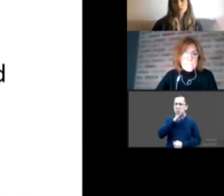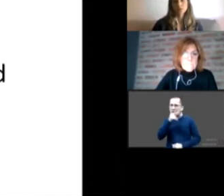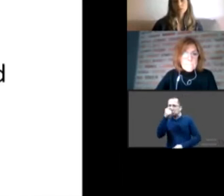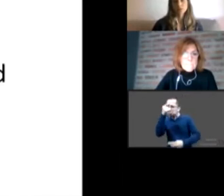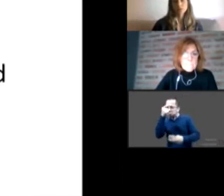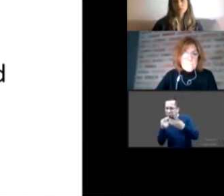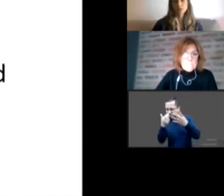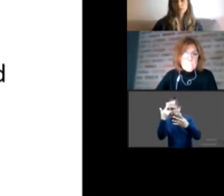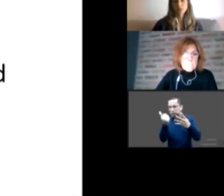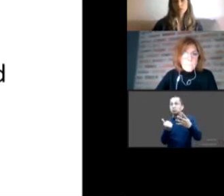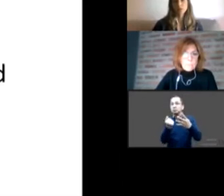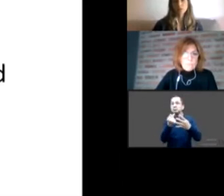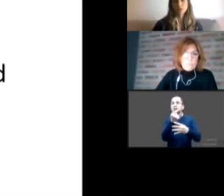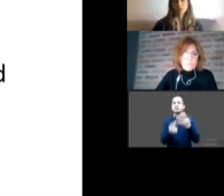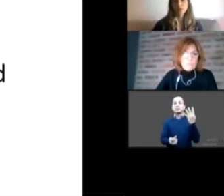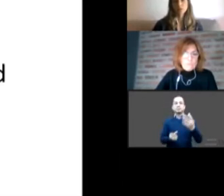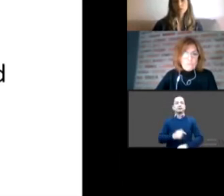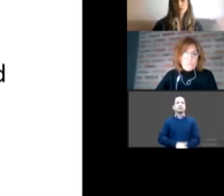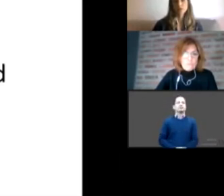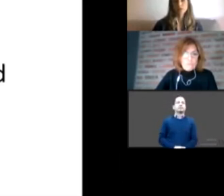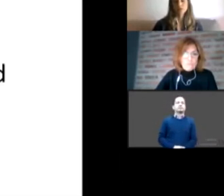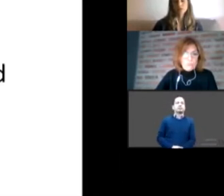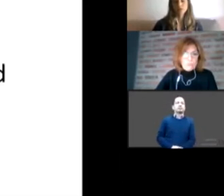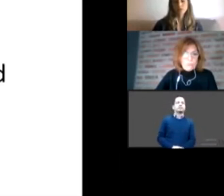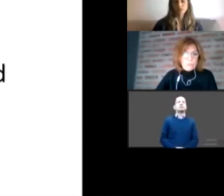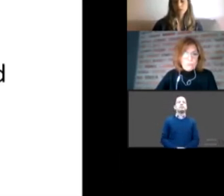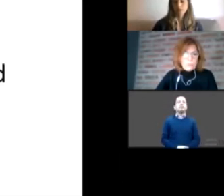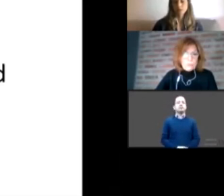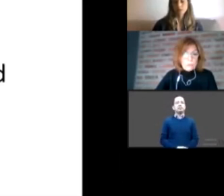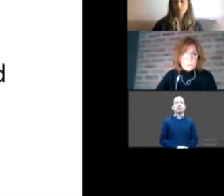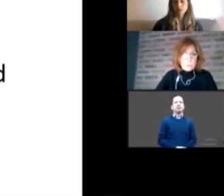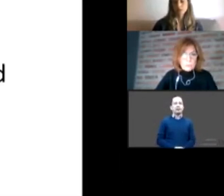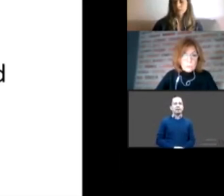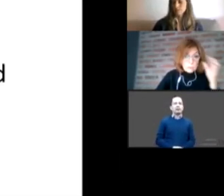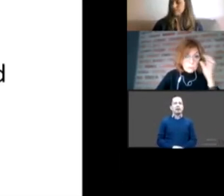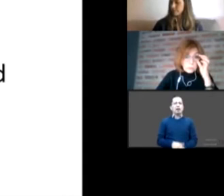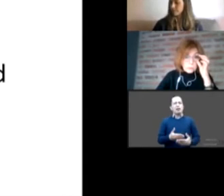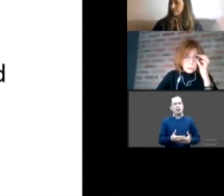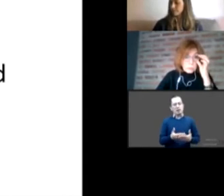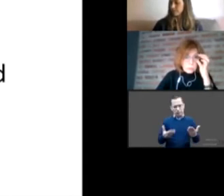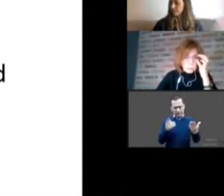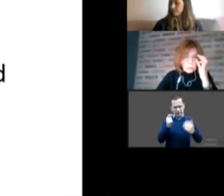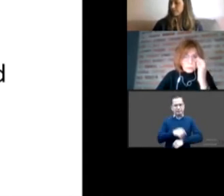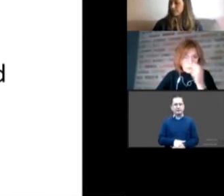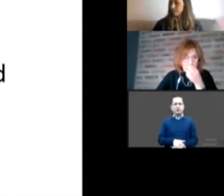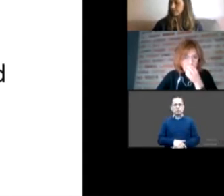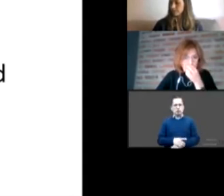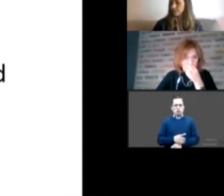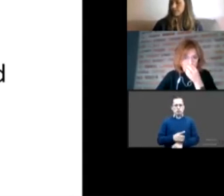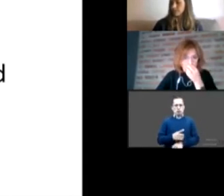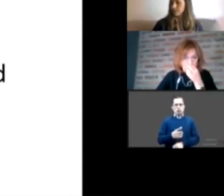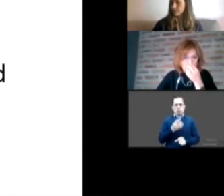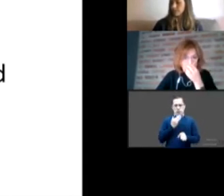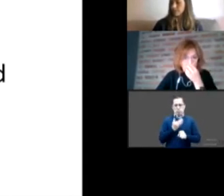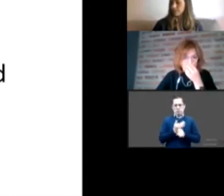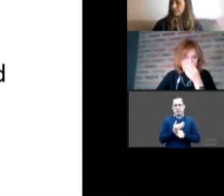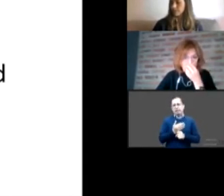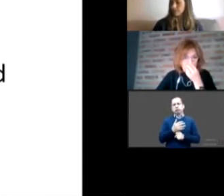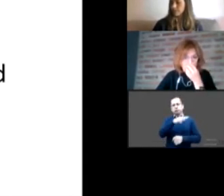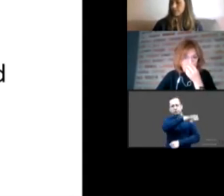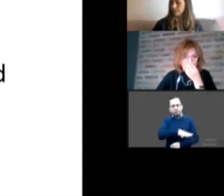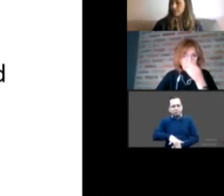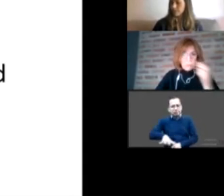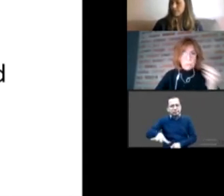Para entrar en el encuadre de qué panorama estamos enfrentando, decidí